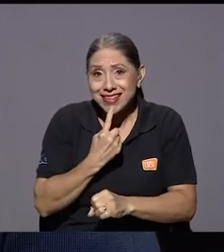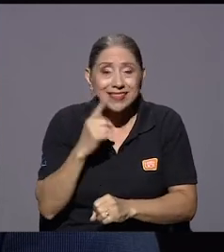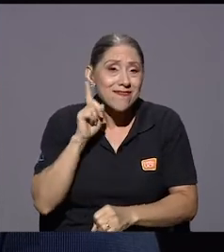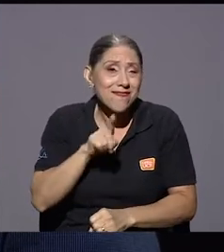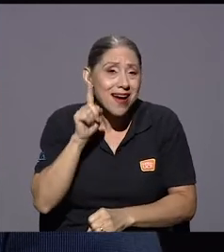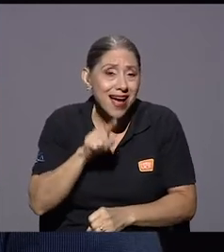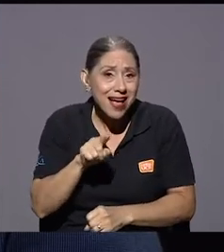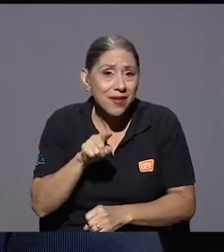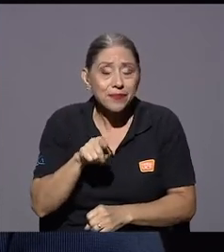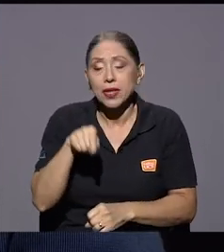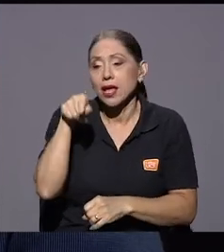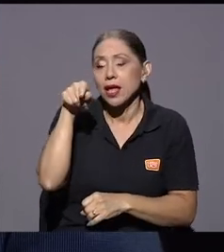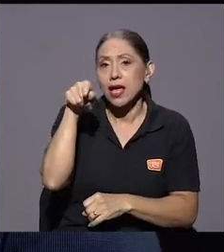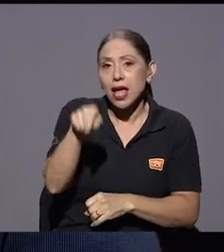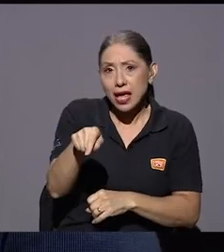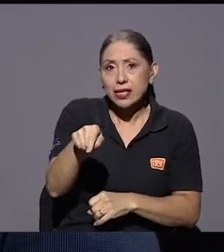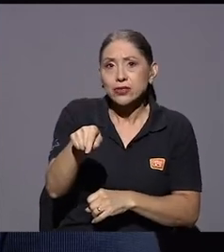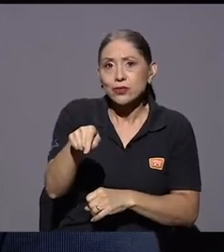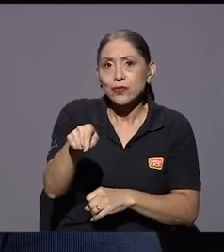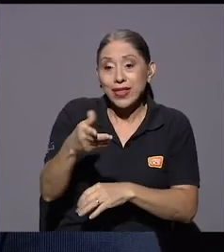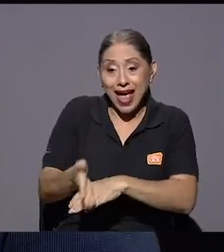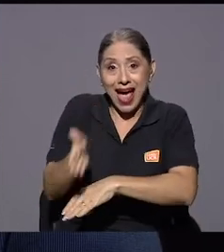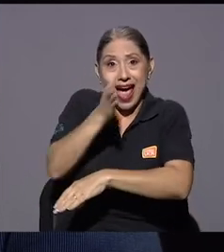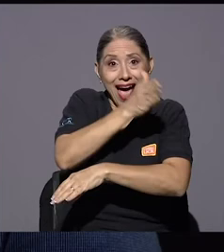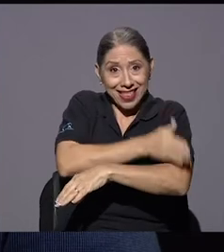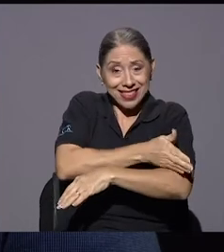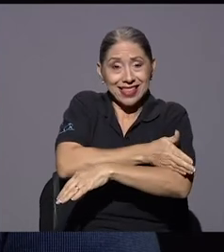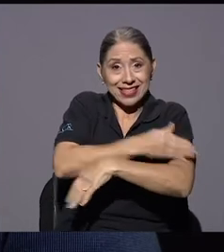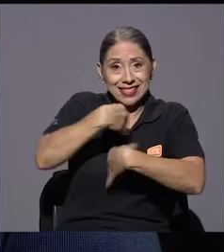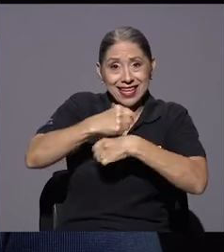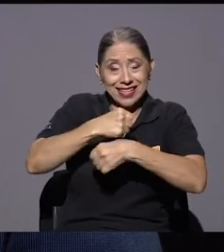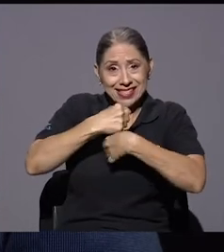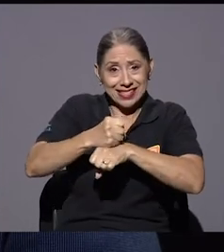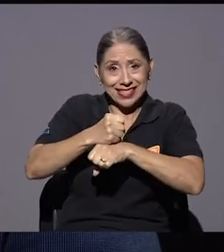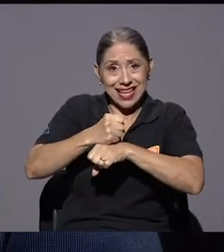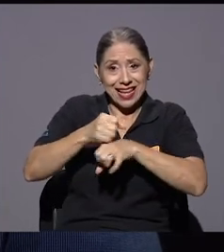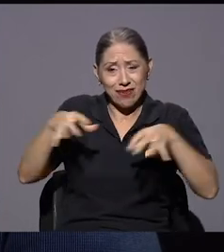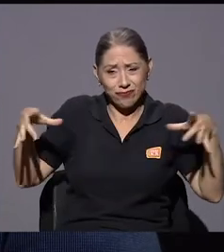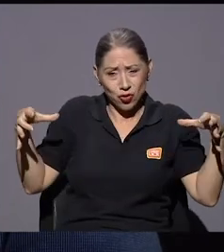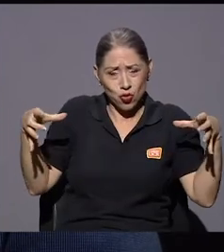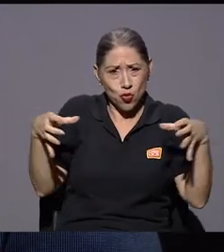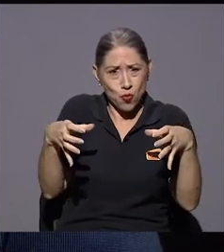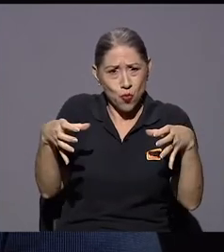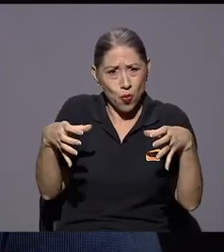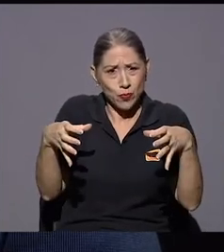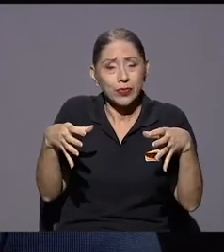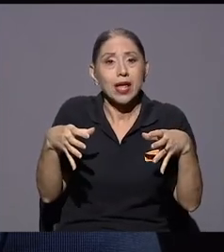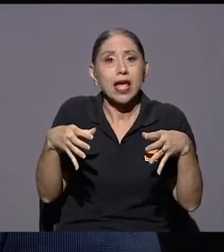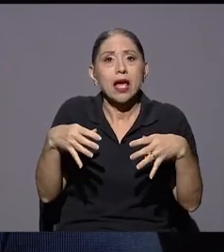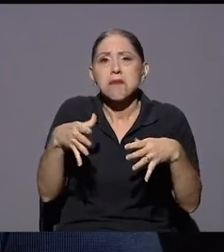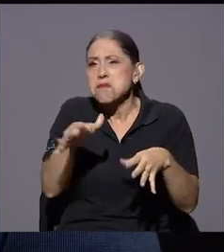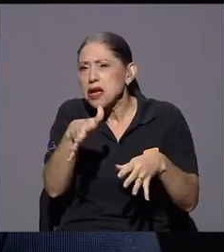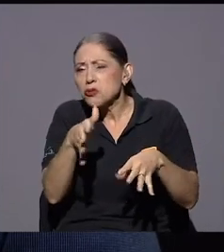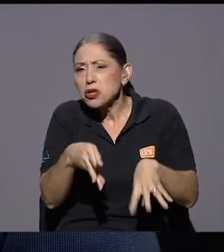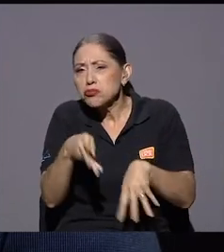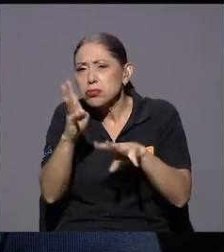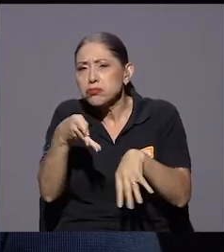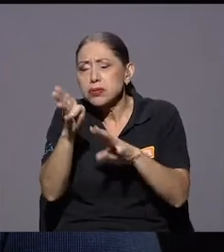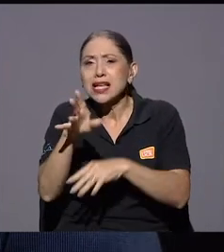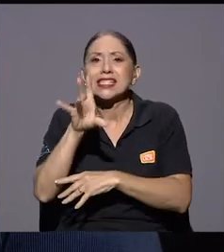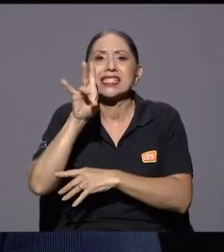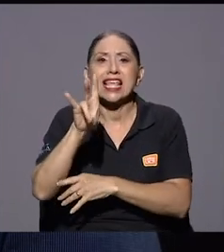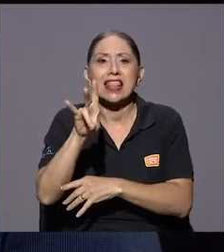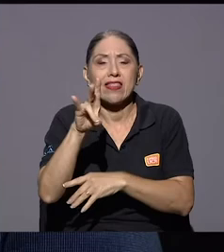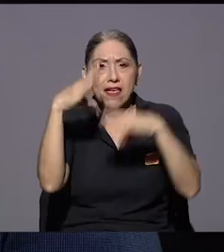compartieron previo a que se armara este grupo cerca de siete desinformaciones falsas que atacaban